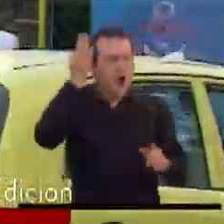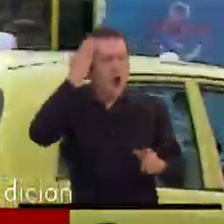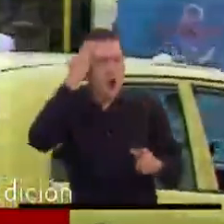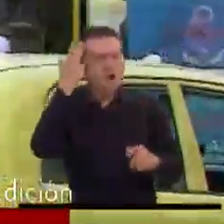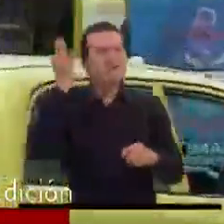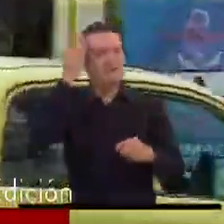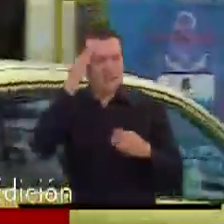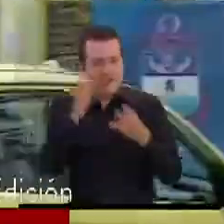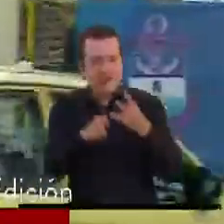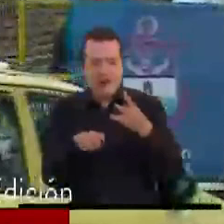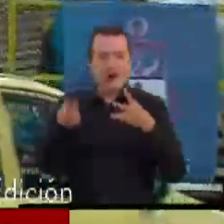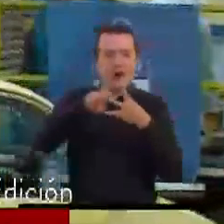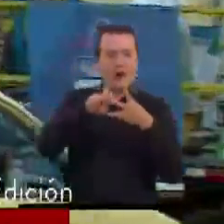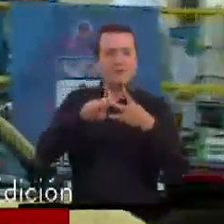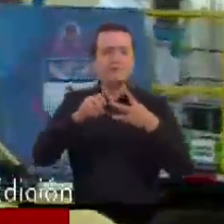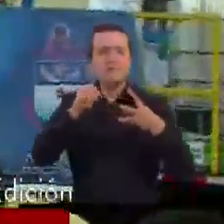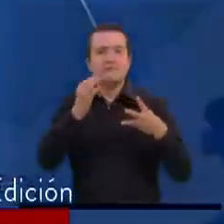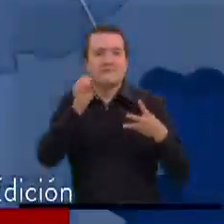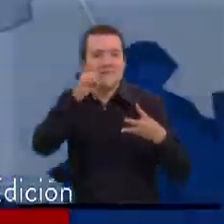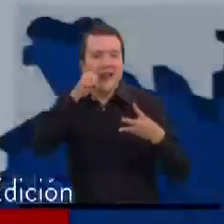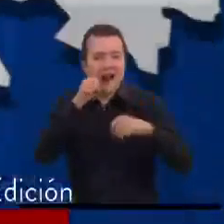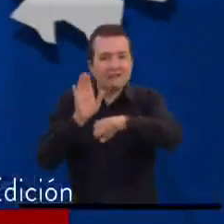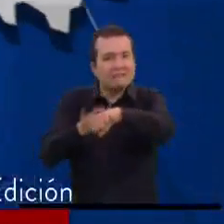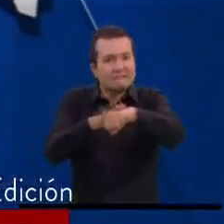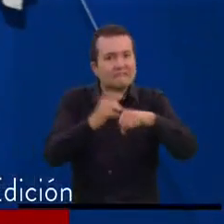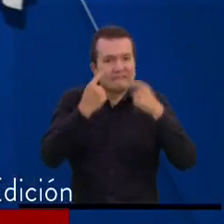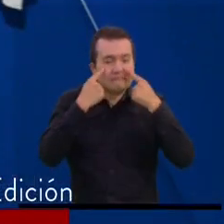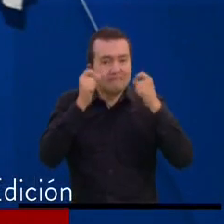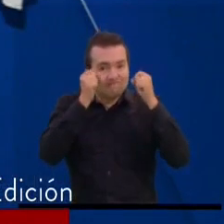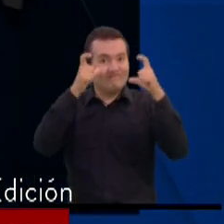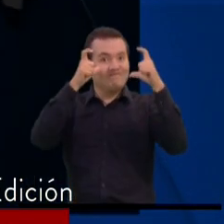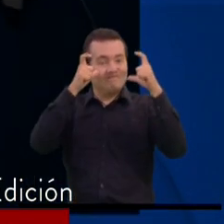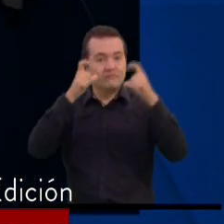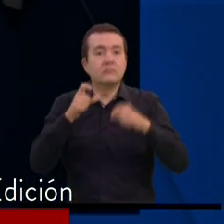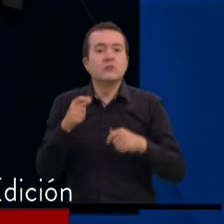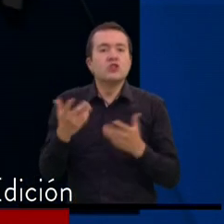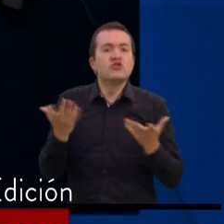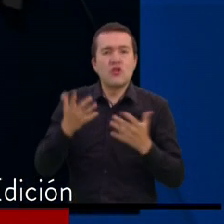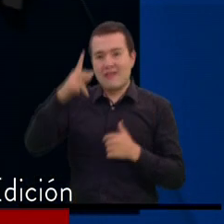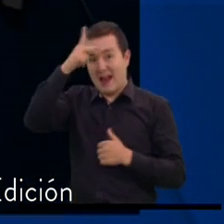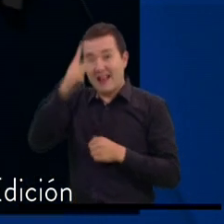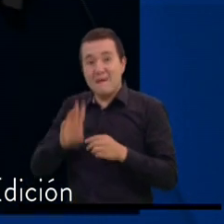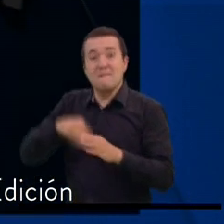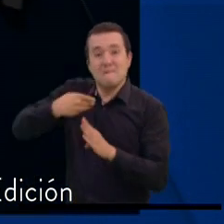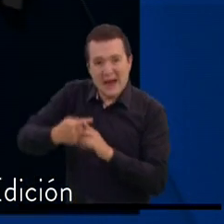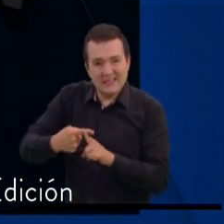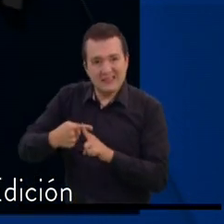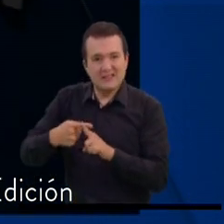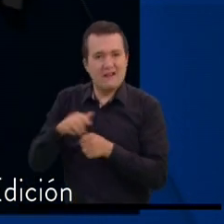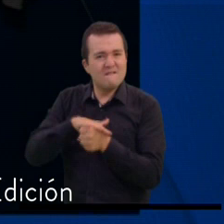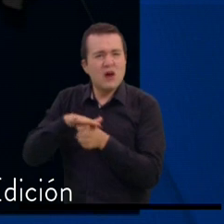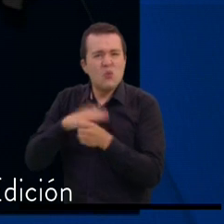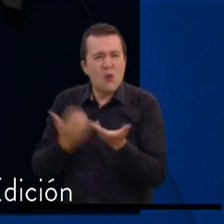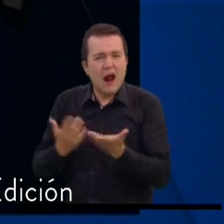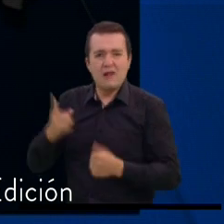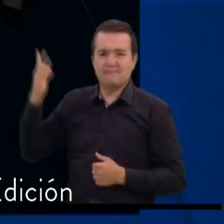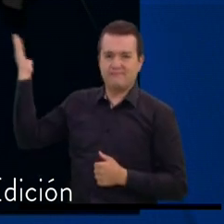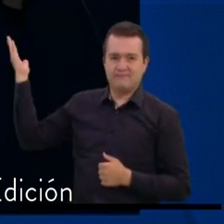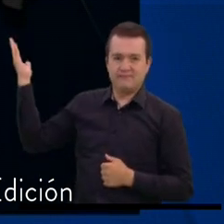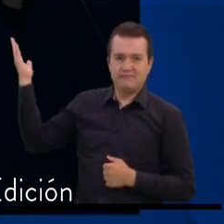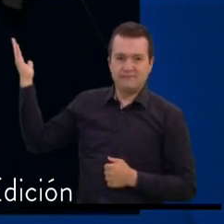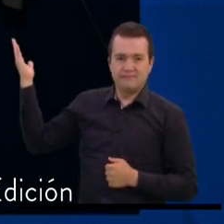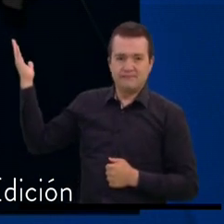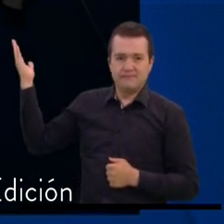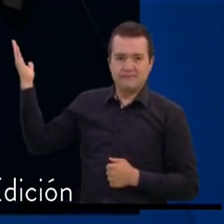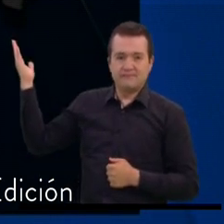últimas horas en la localidad de Kennedy. UPC Kennedy Central, Barrio Ciudad Kennedy Occidental, Ciudad Kennedy Sur, Pastrana.